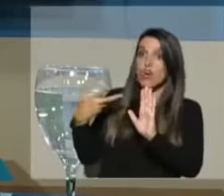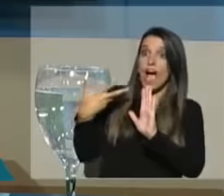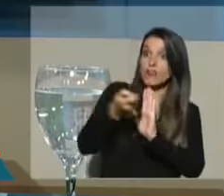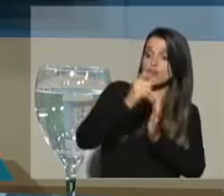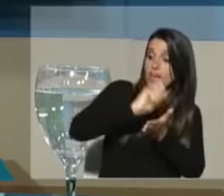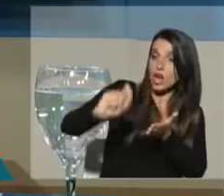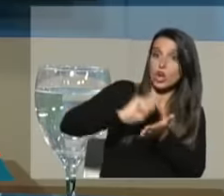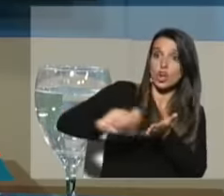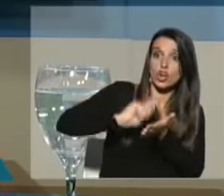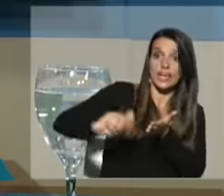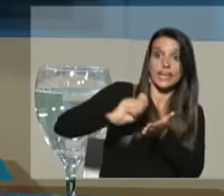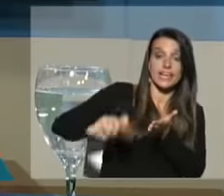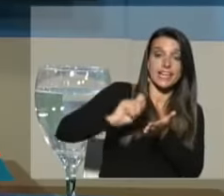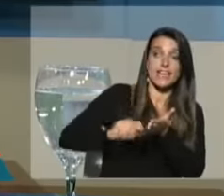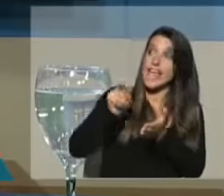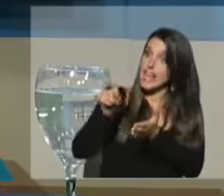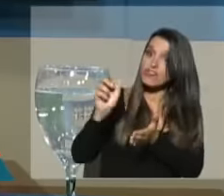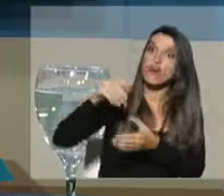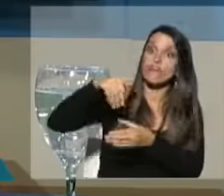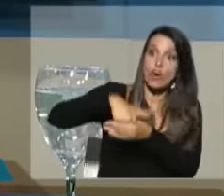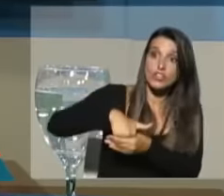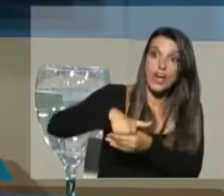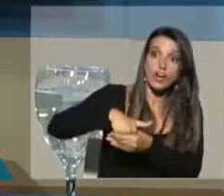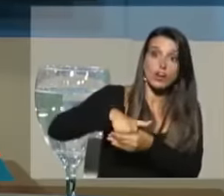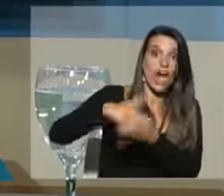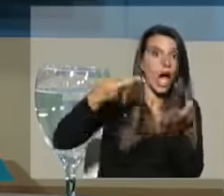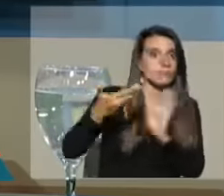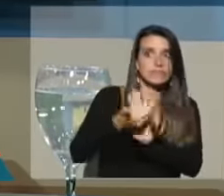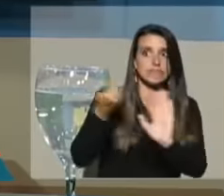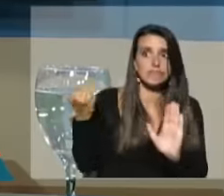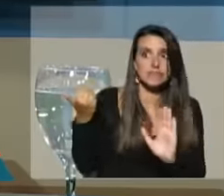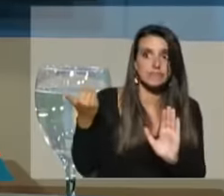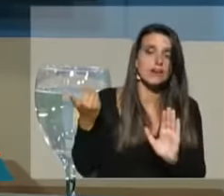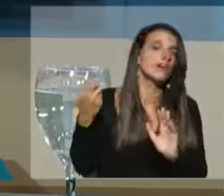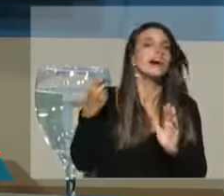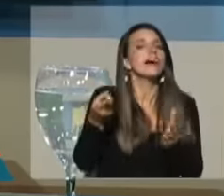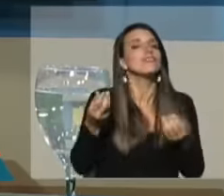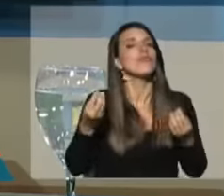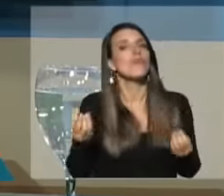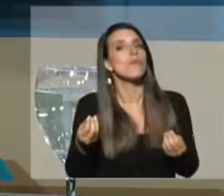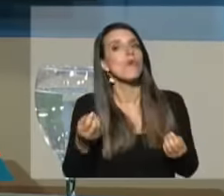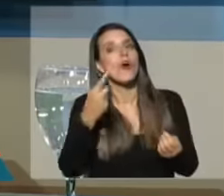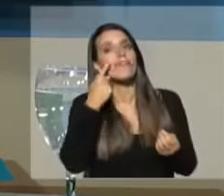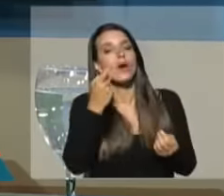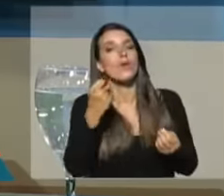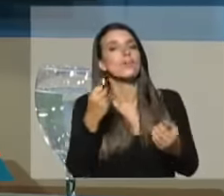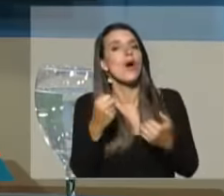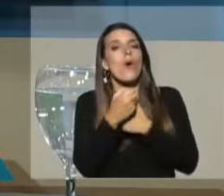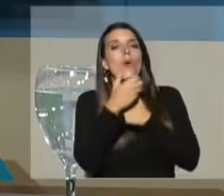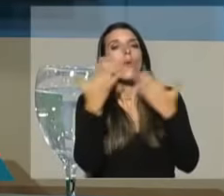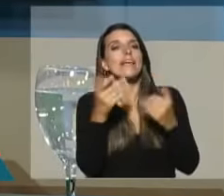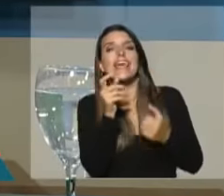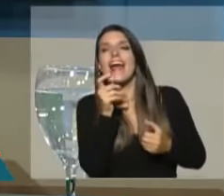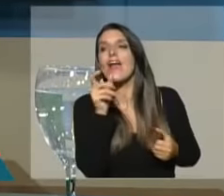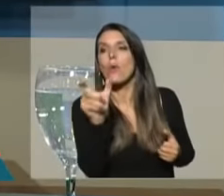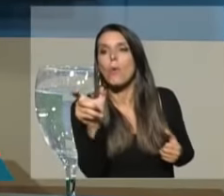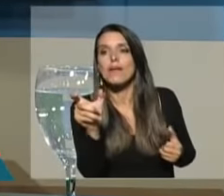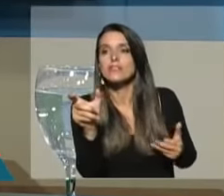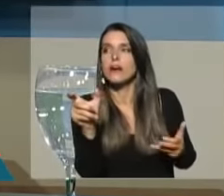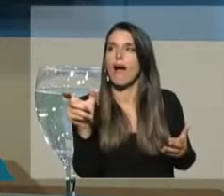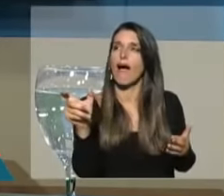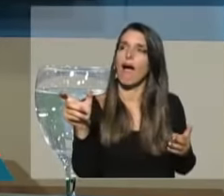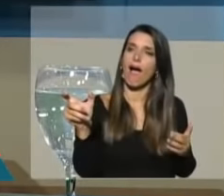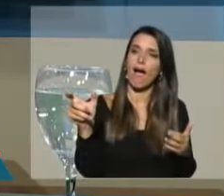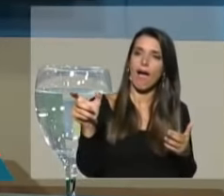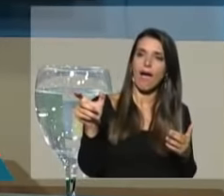redacción y que ellos votaron afirmativamente eso neutraliza cualquier tipo de argumentación que